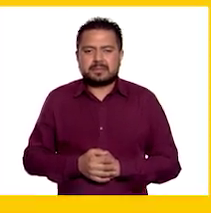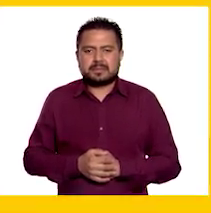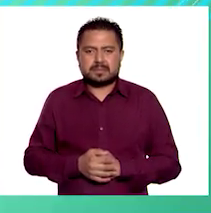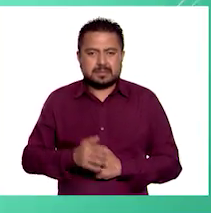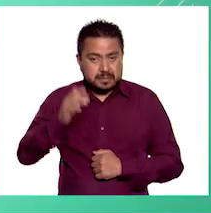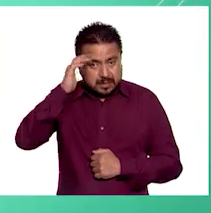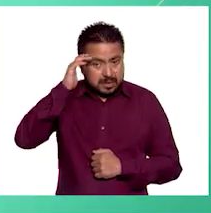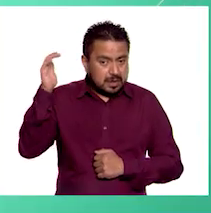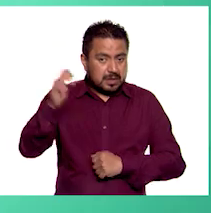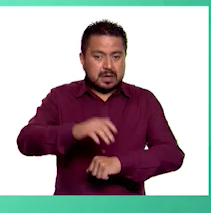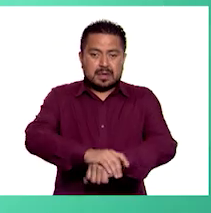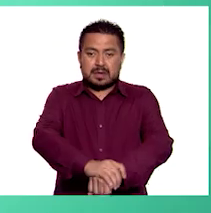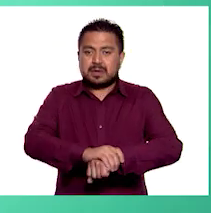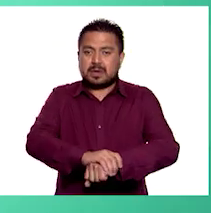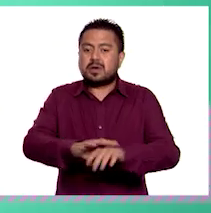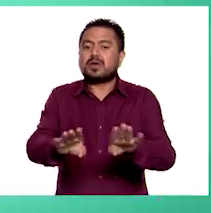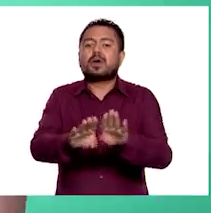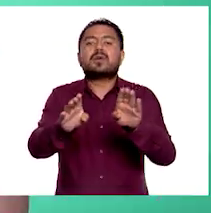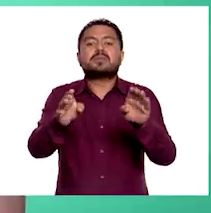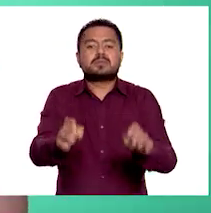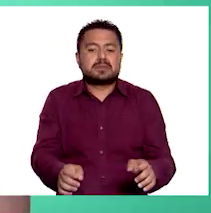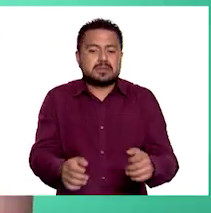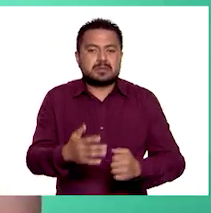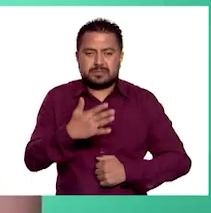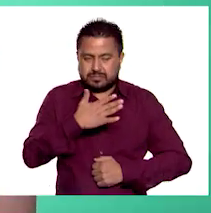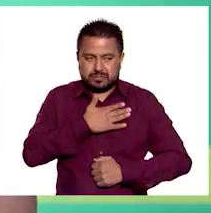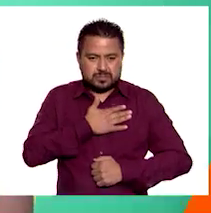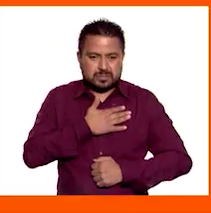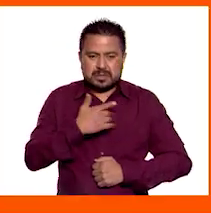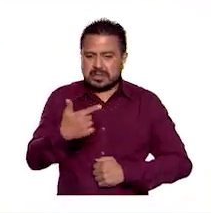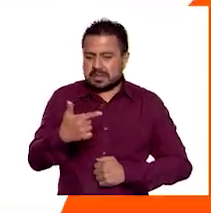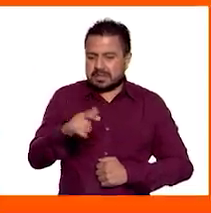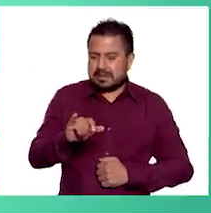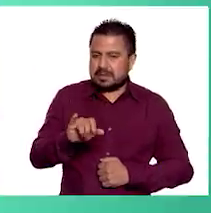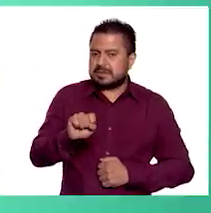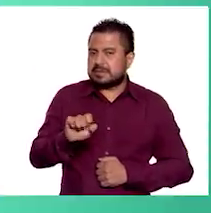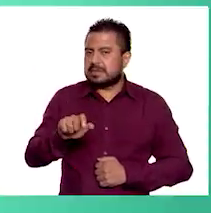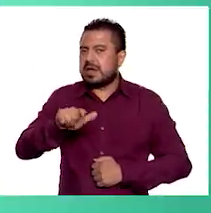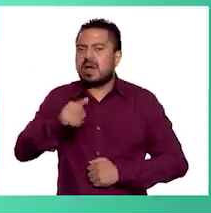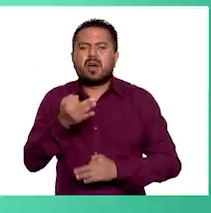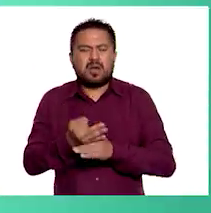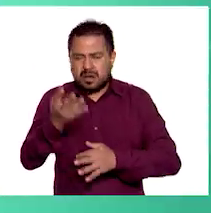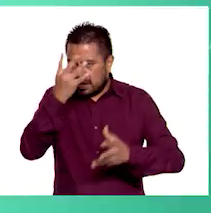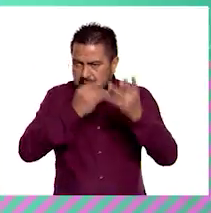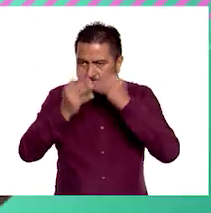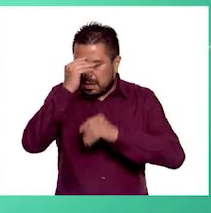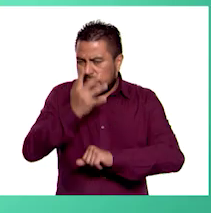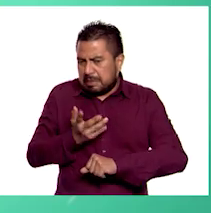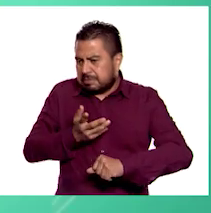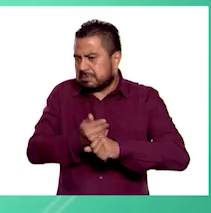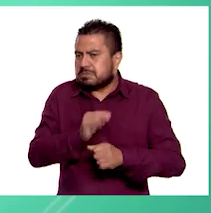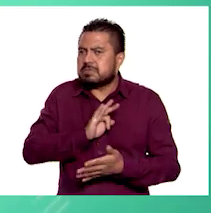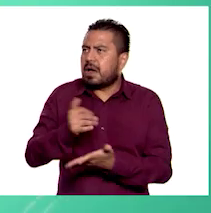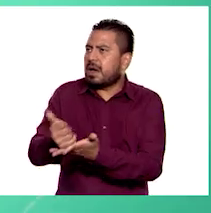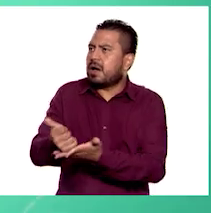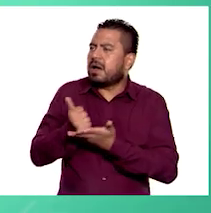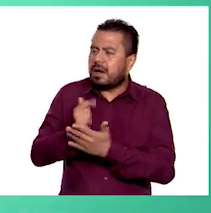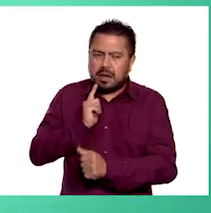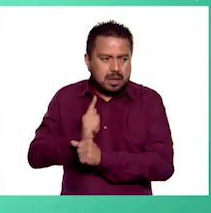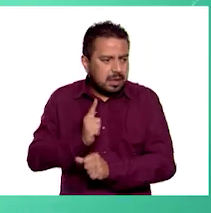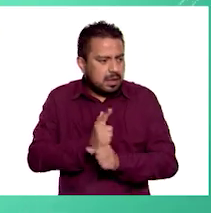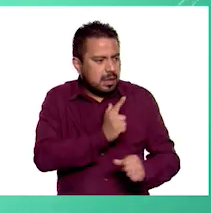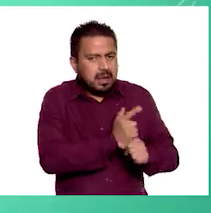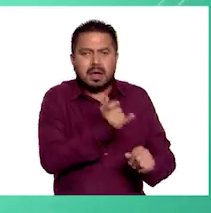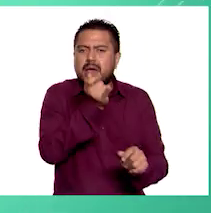Hola, amigas y amigos. ¿Cómo están? Yo soy Gisela Sierra. Hoy aprenderemos estrategias que nos ayudarán a distinguir